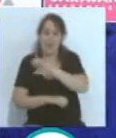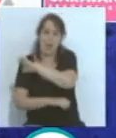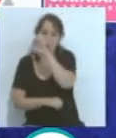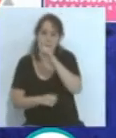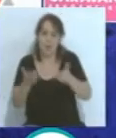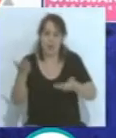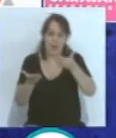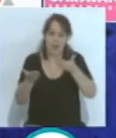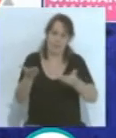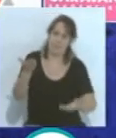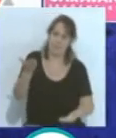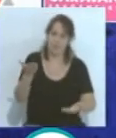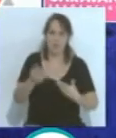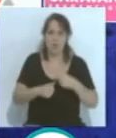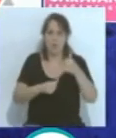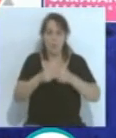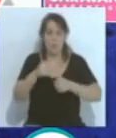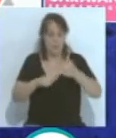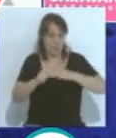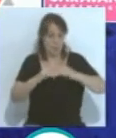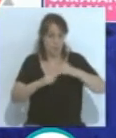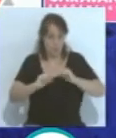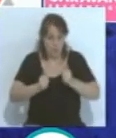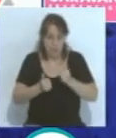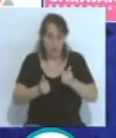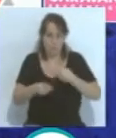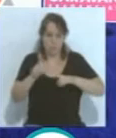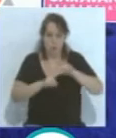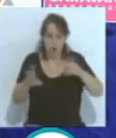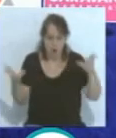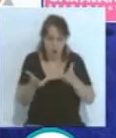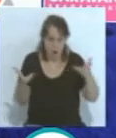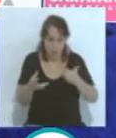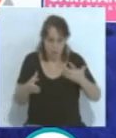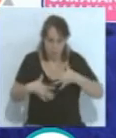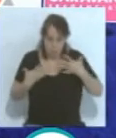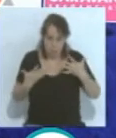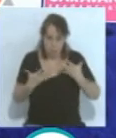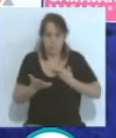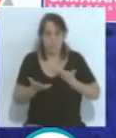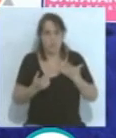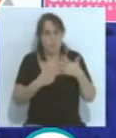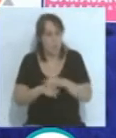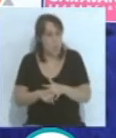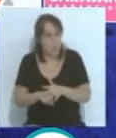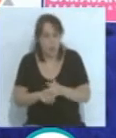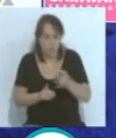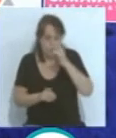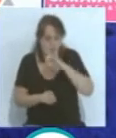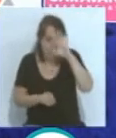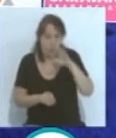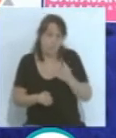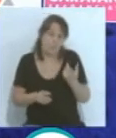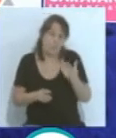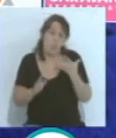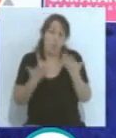Arranca la competición y nos encontramos con un problema gravísimo, con un imprevisto tremendo que es el famoso virus,